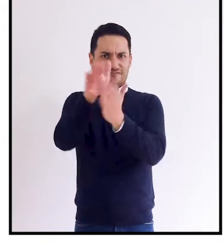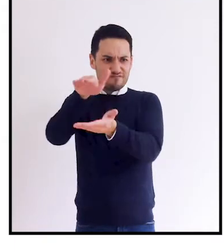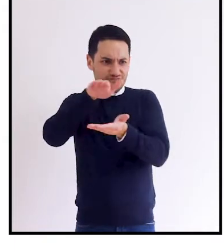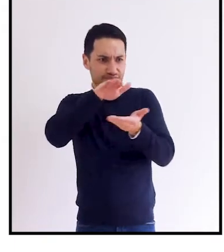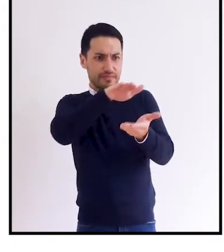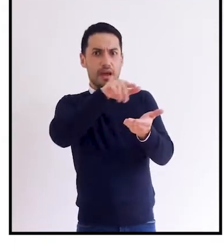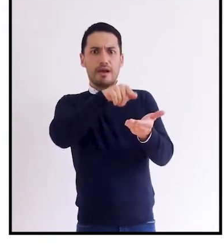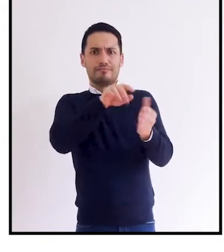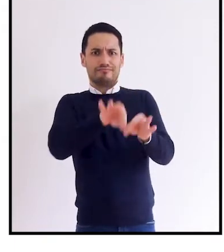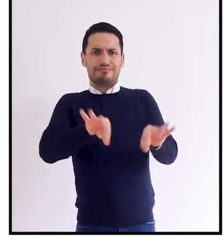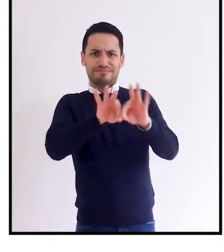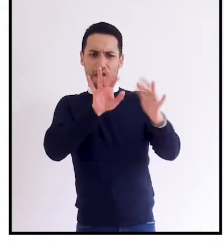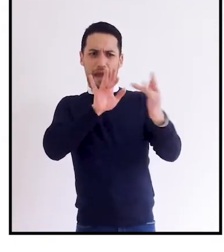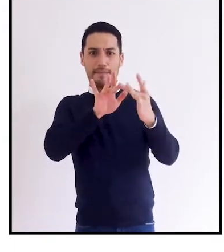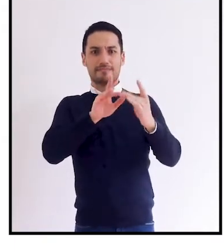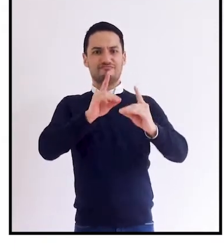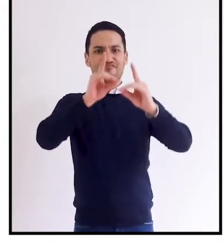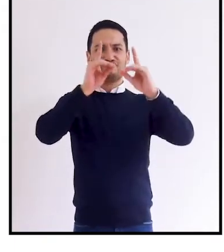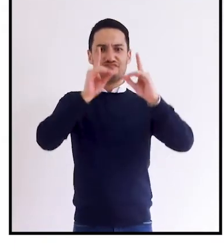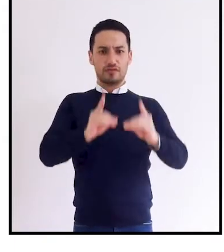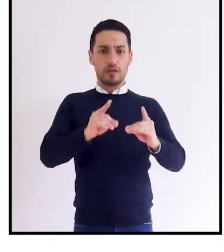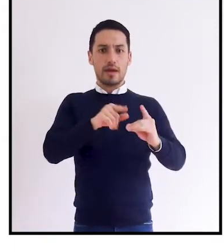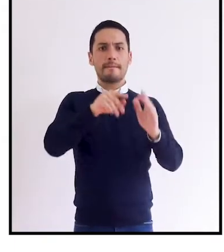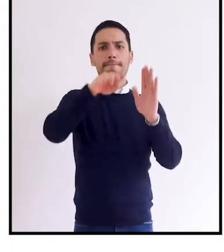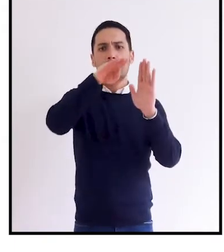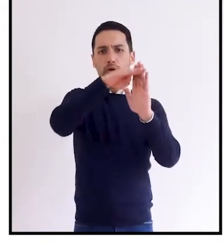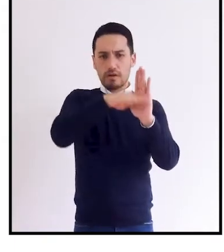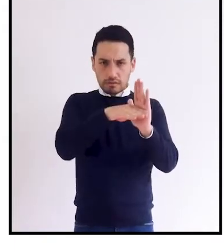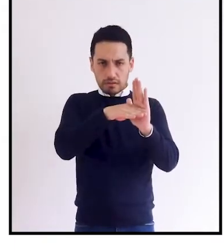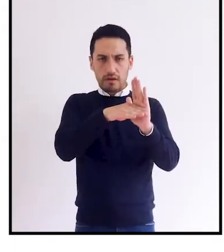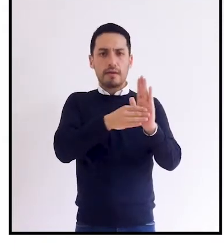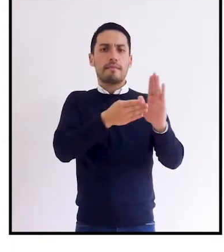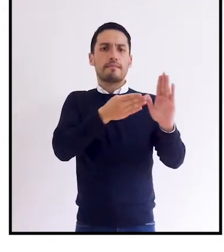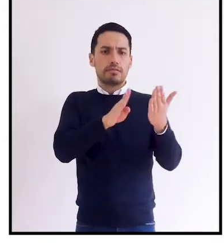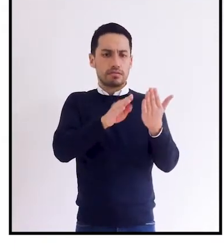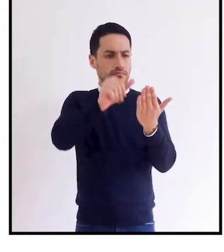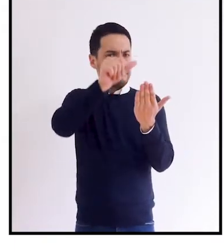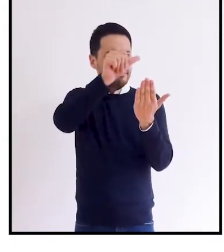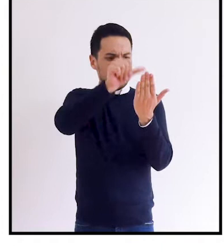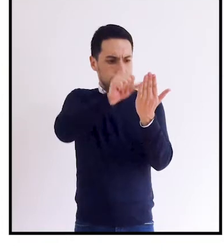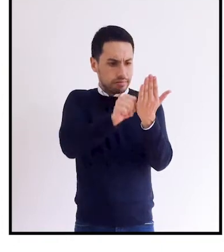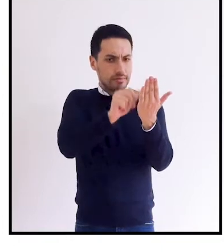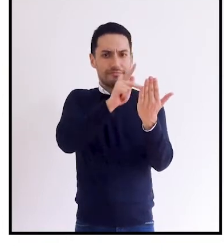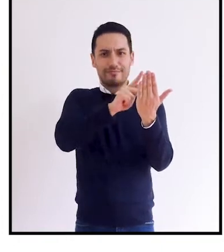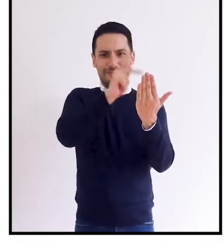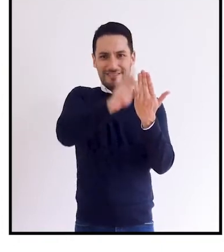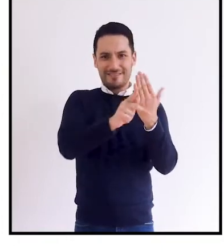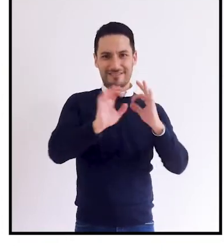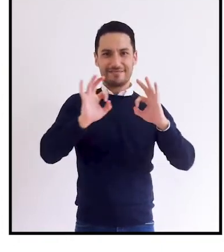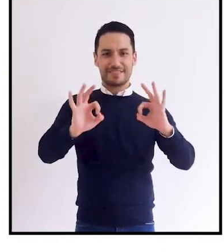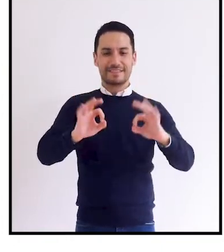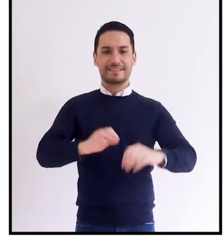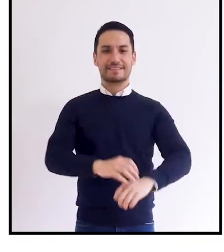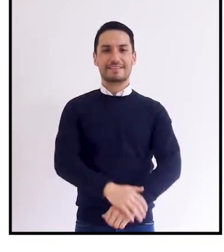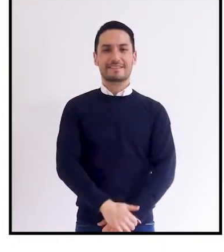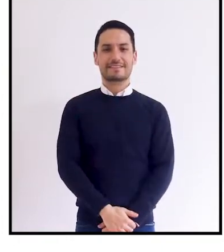adecuados para que se tomen decisiones frente a las políticas, planes, programas y proyectos.